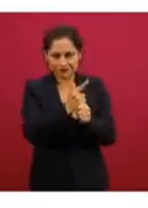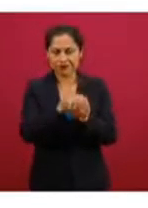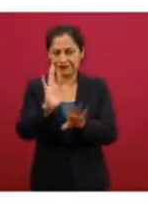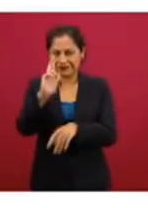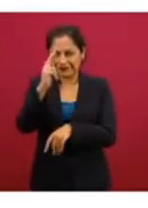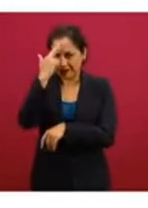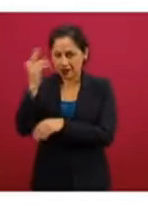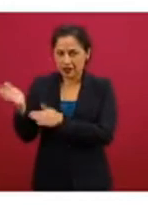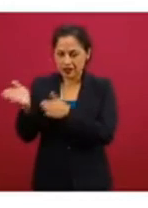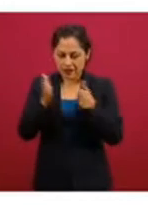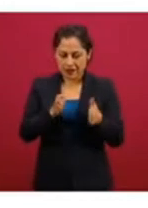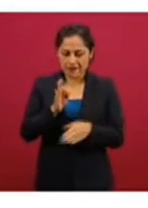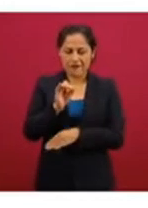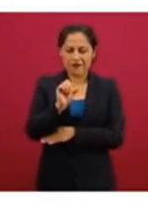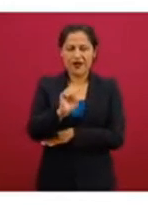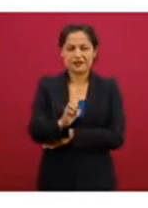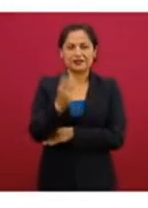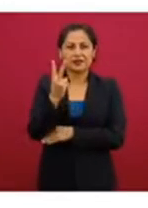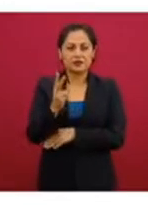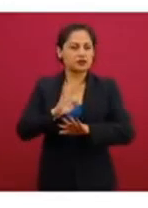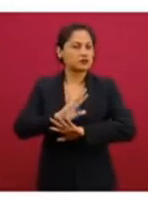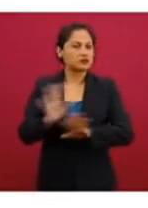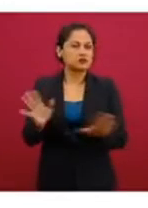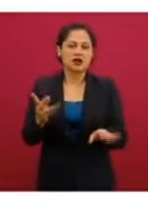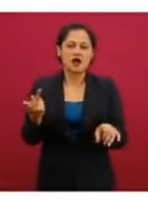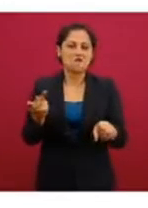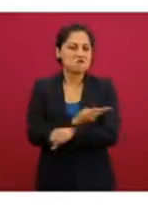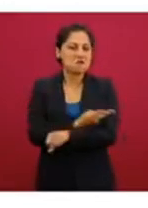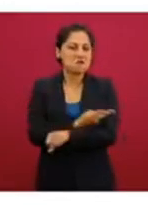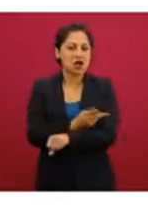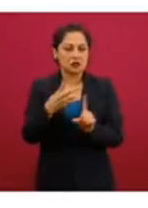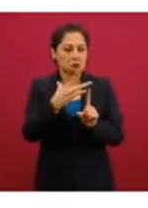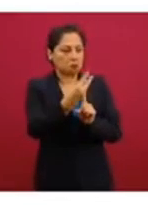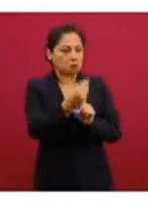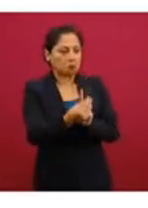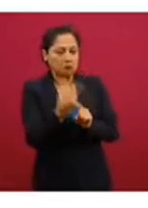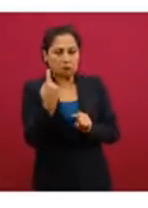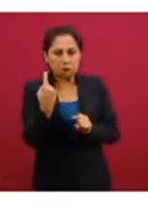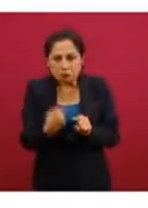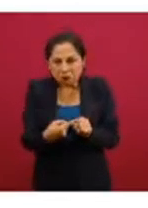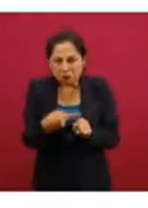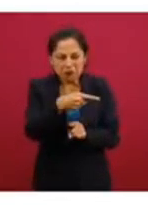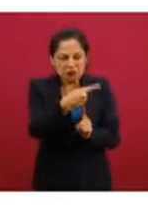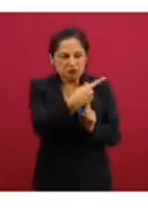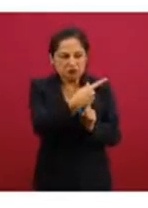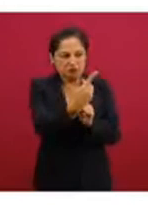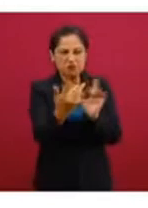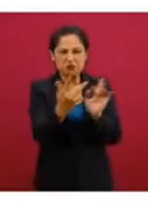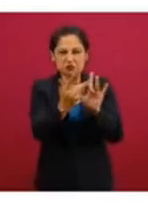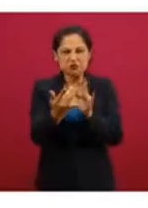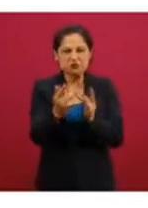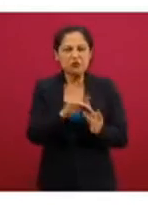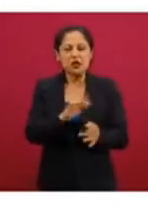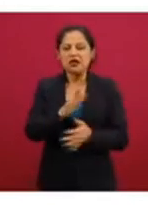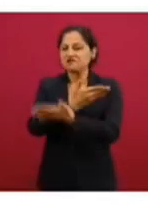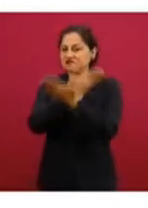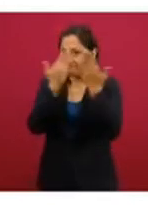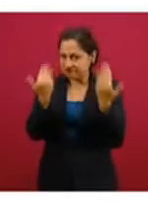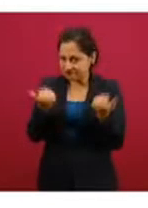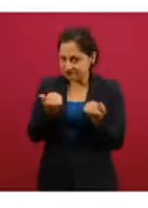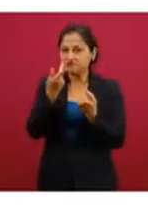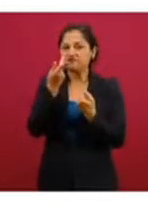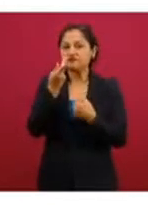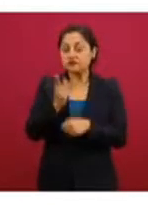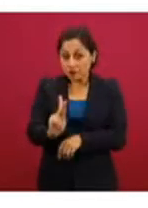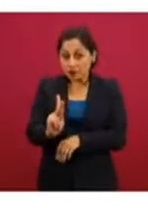en general se perde la trazabilidad de los contagios porque empieza a haber una gran cantidad de casos, pero en algunas zonas del